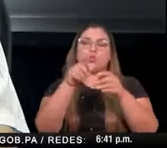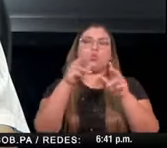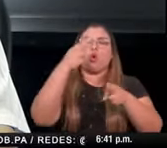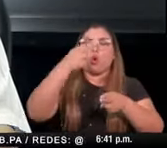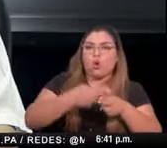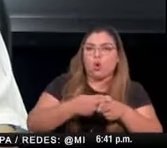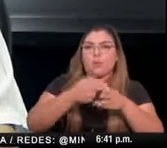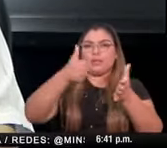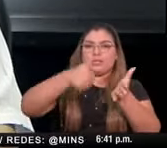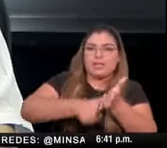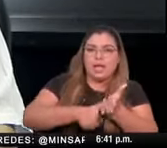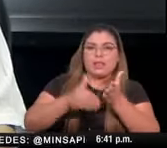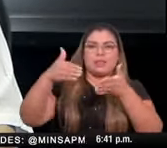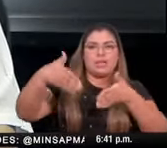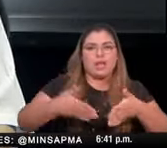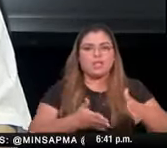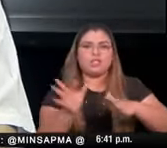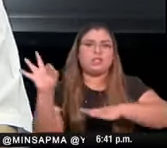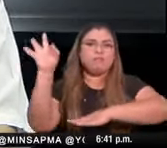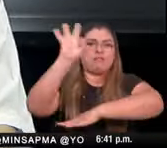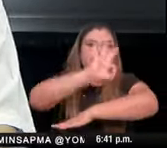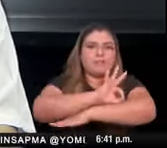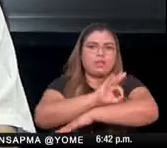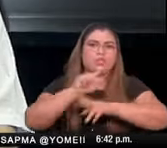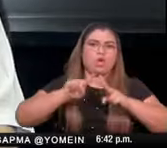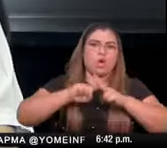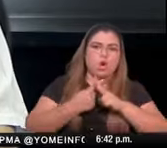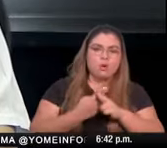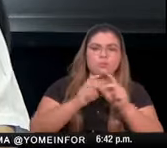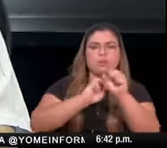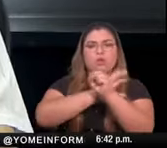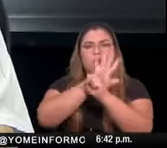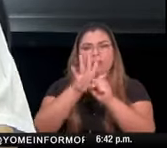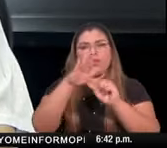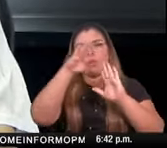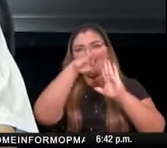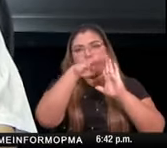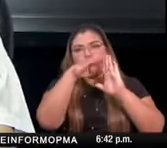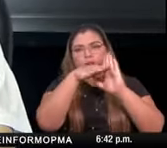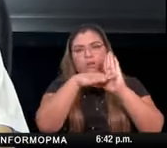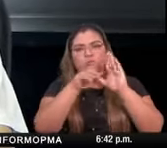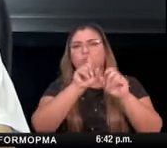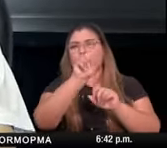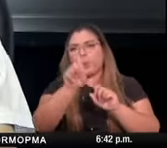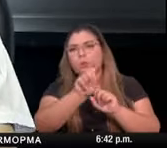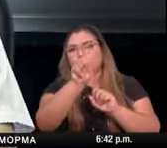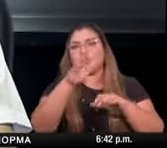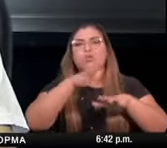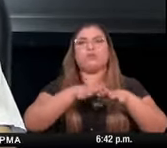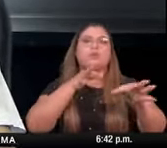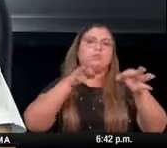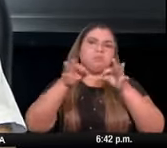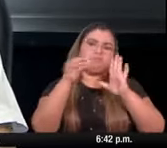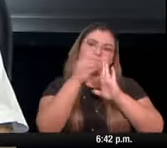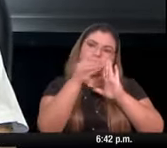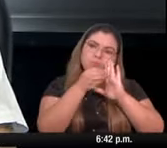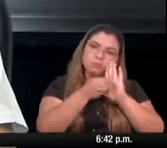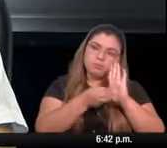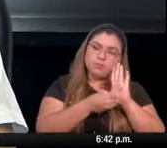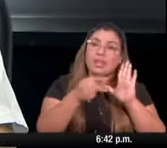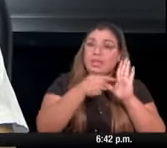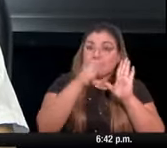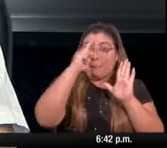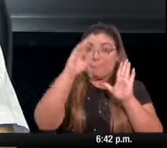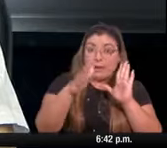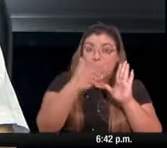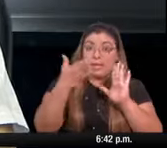datos personales fechas relacionadas cuando usted tuvo el COVID y el objetivo principal de esta facilidad